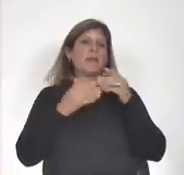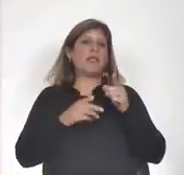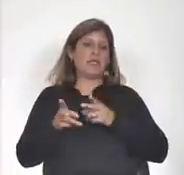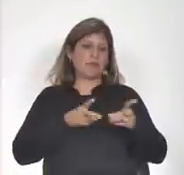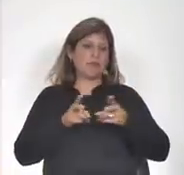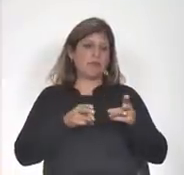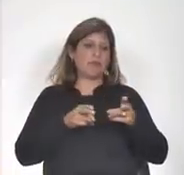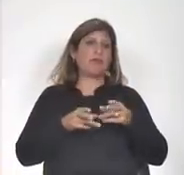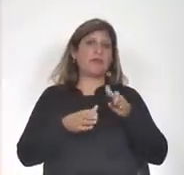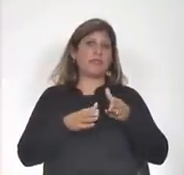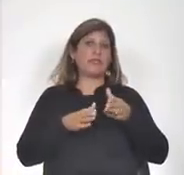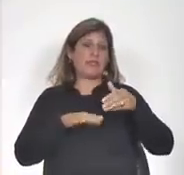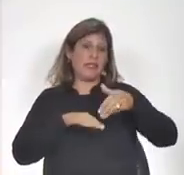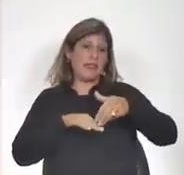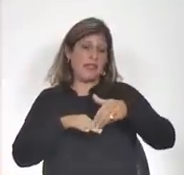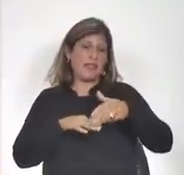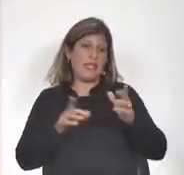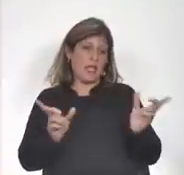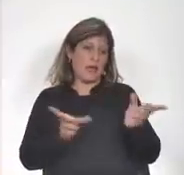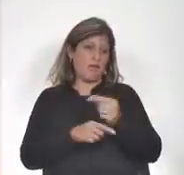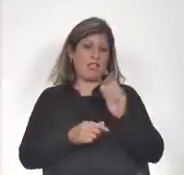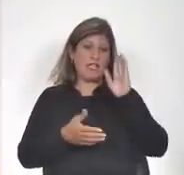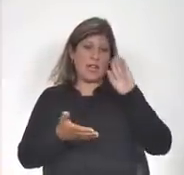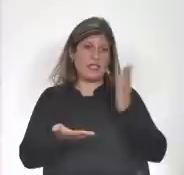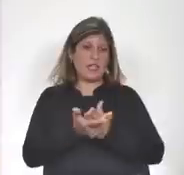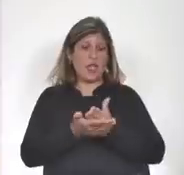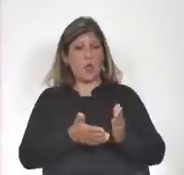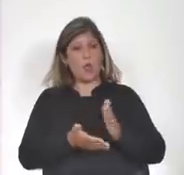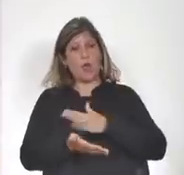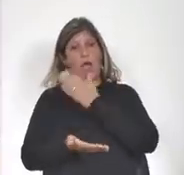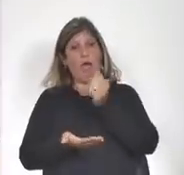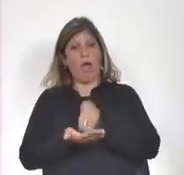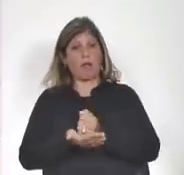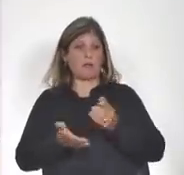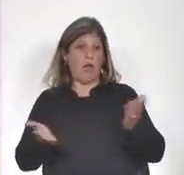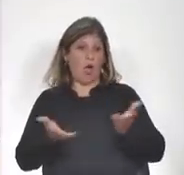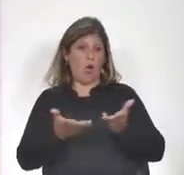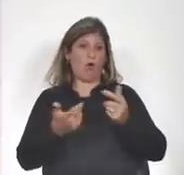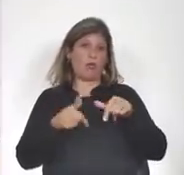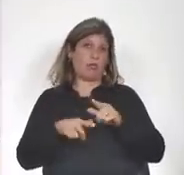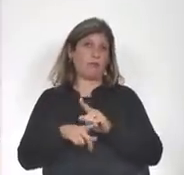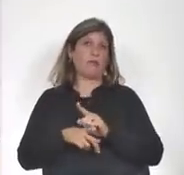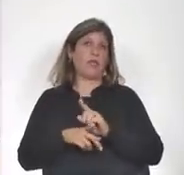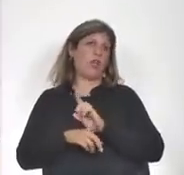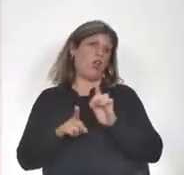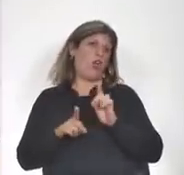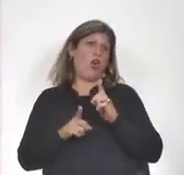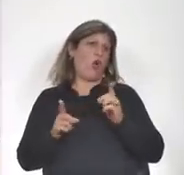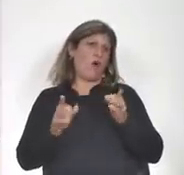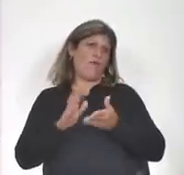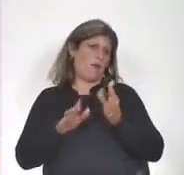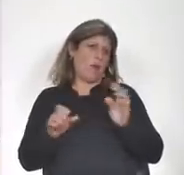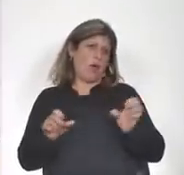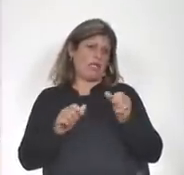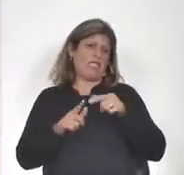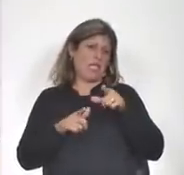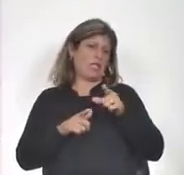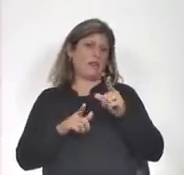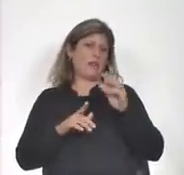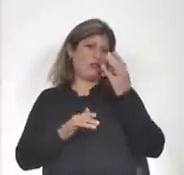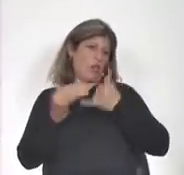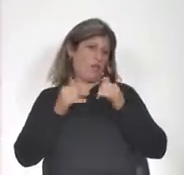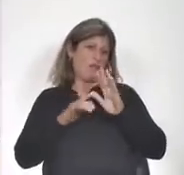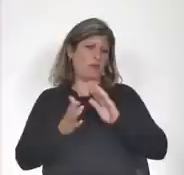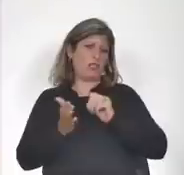transcurridos desde la salida de la dictadura hasta ahora. No vamos a hacer referencia a todos esos datos que además no vienen al caso.